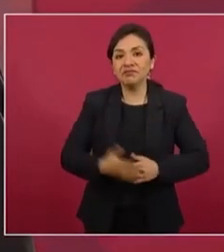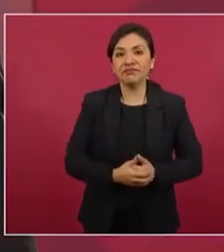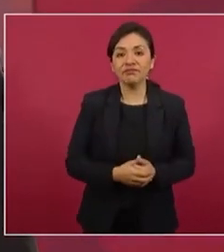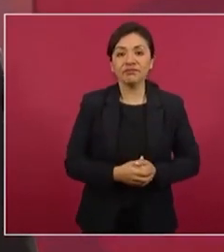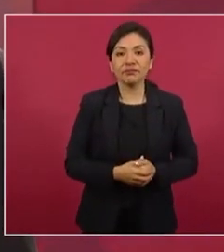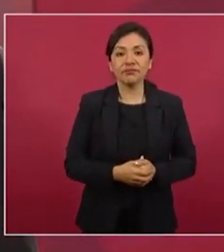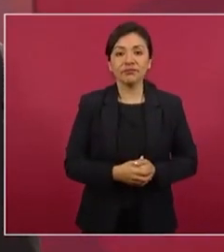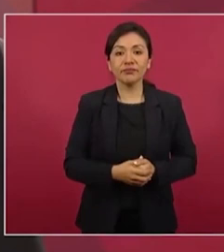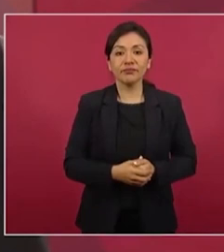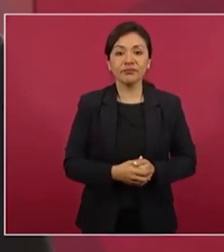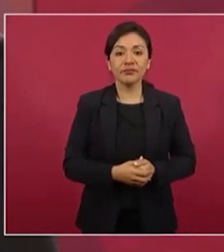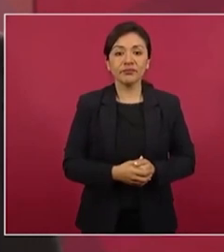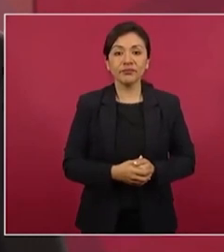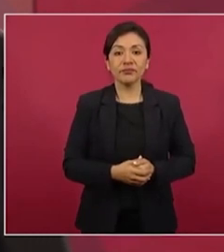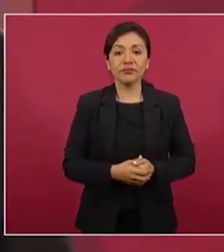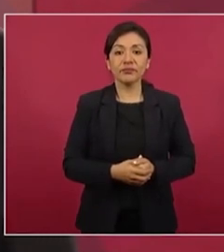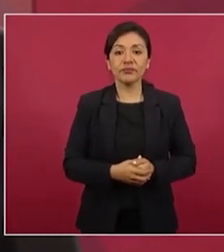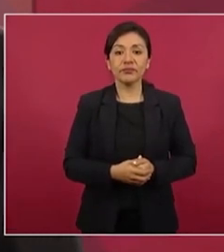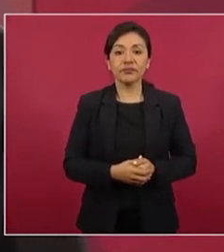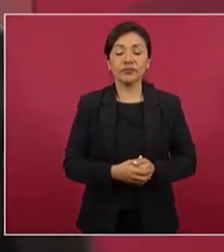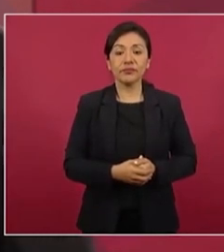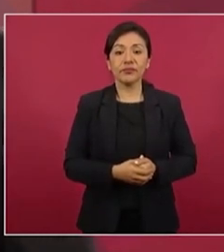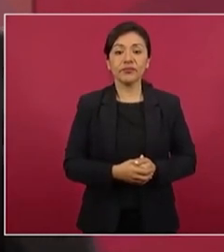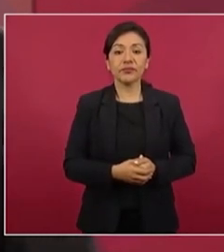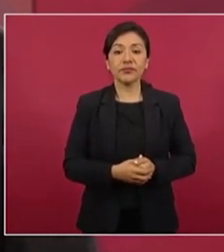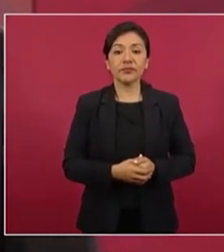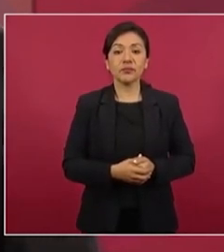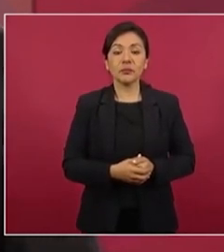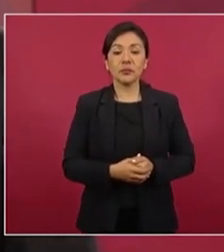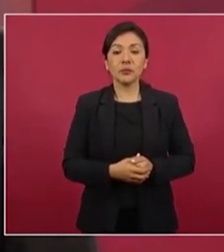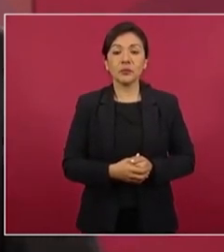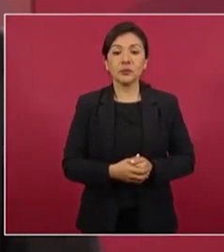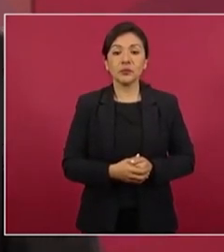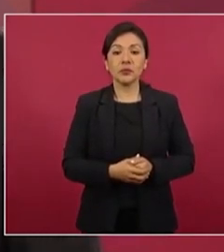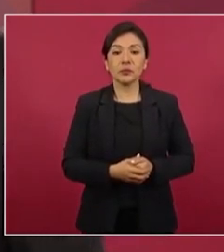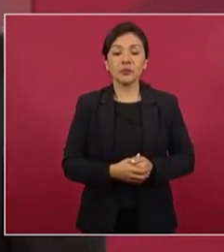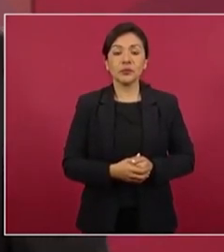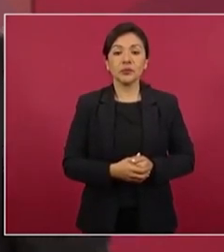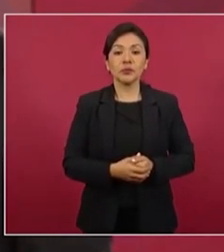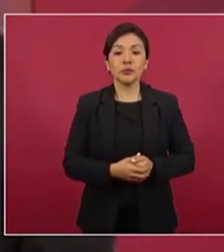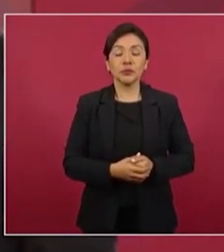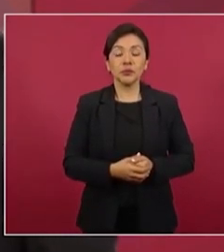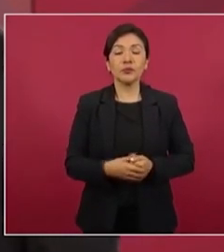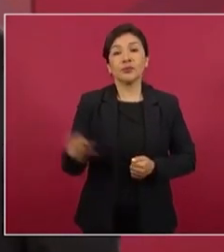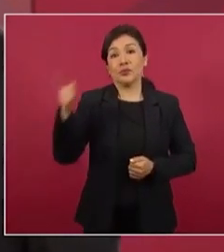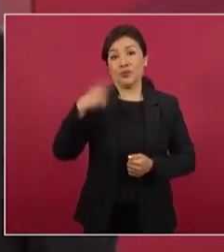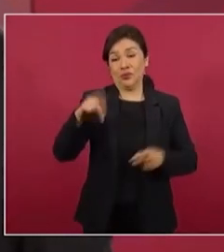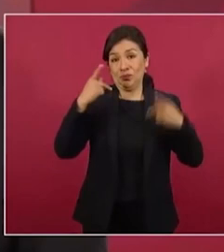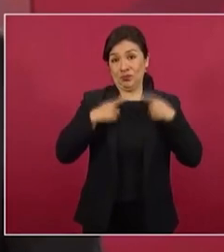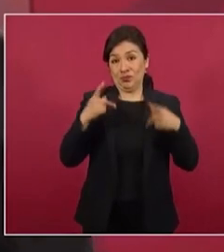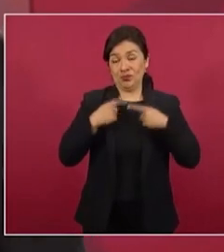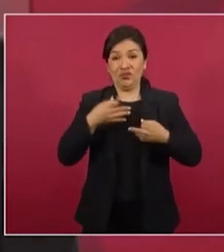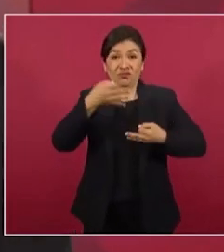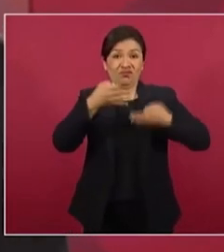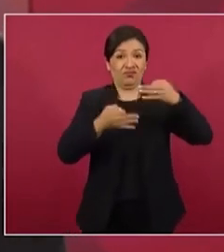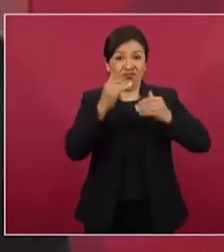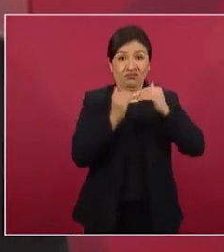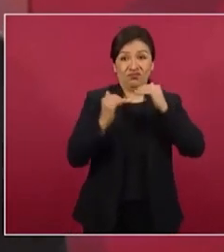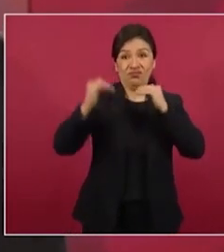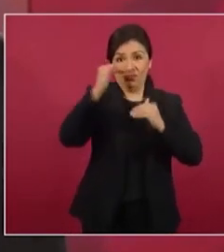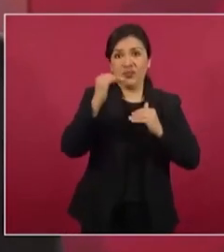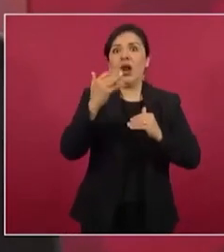estuvieron los ministros sometidos a fuertes presiones de